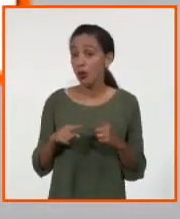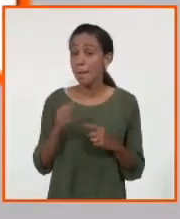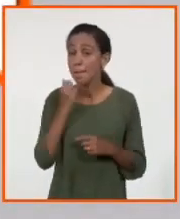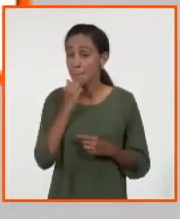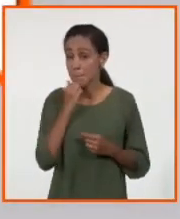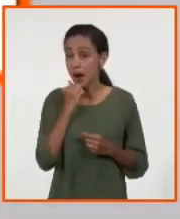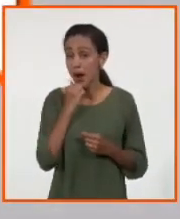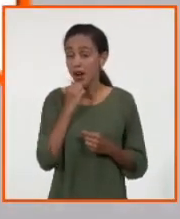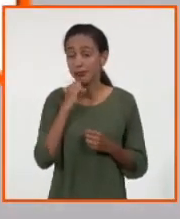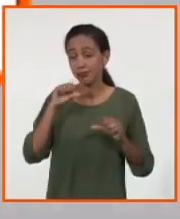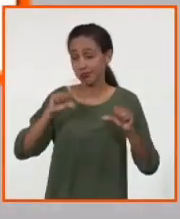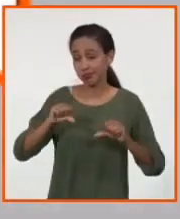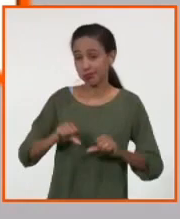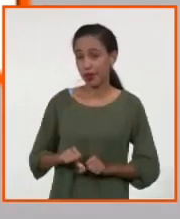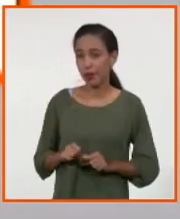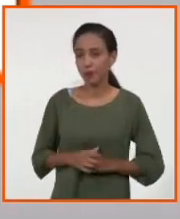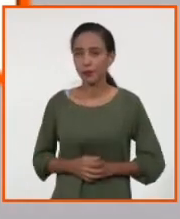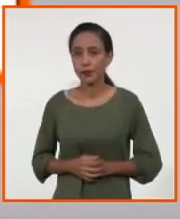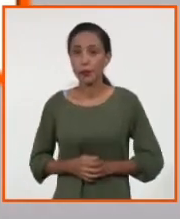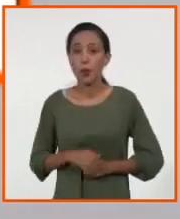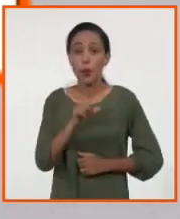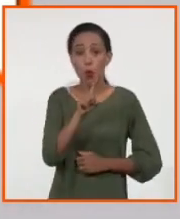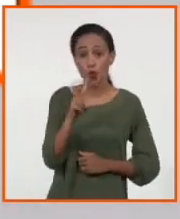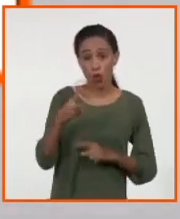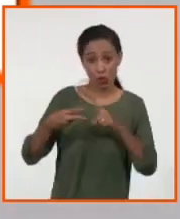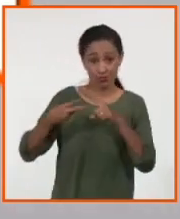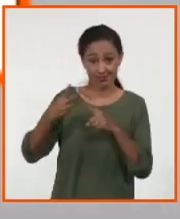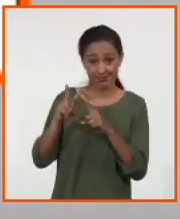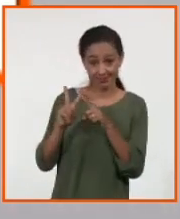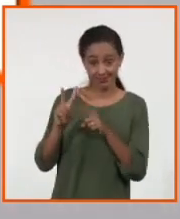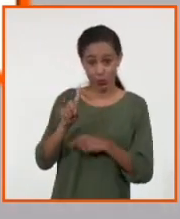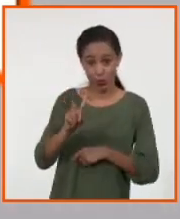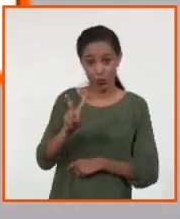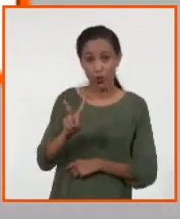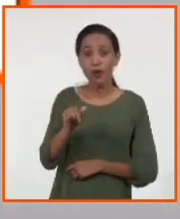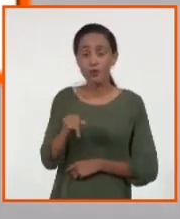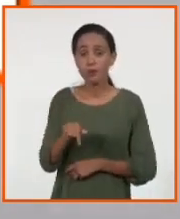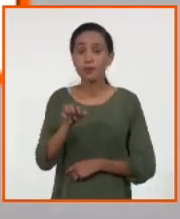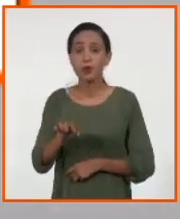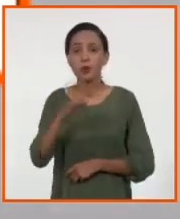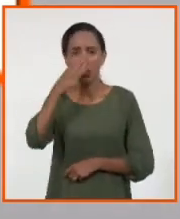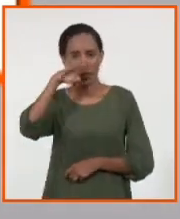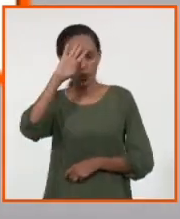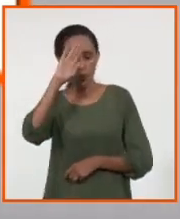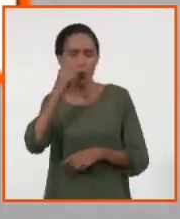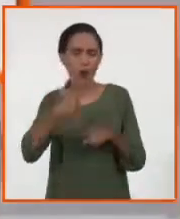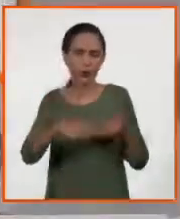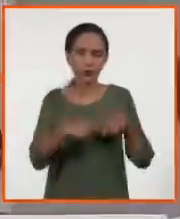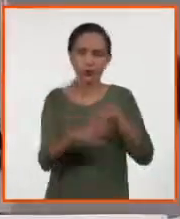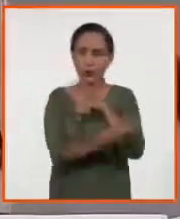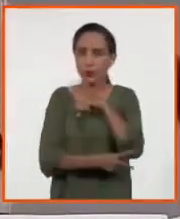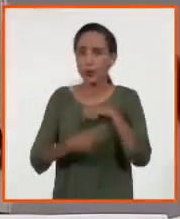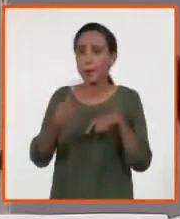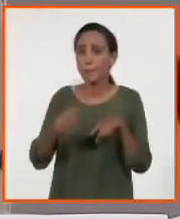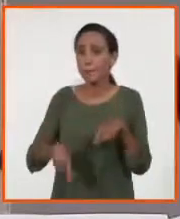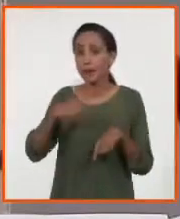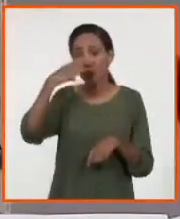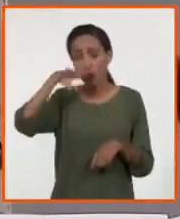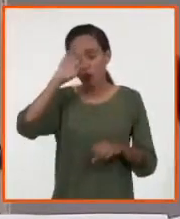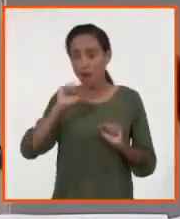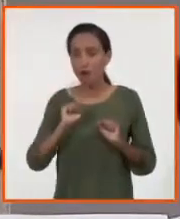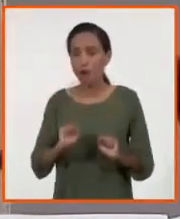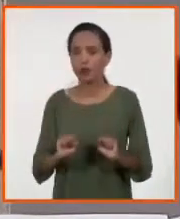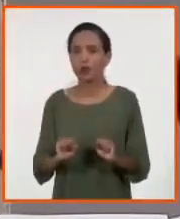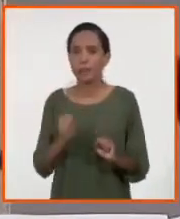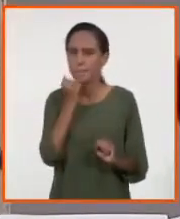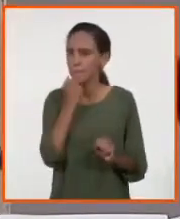La combinación 1-2, por lo menos de los reportes de Cuba y de otros países, pero los de Cuba son muy fuertes, es la combinación